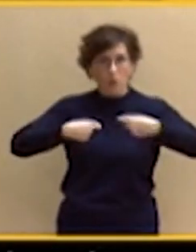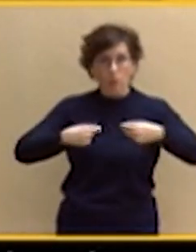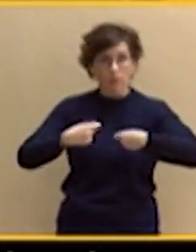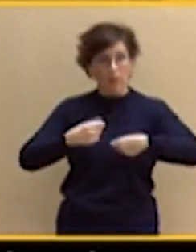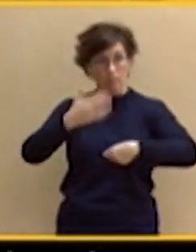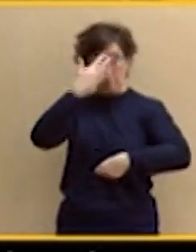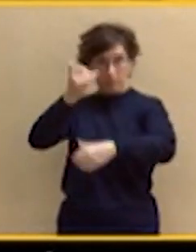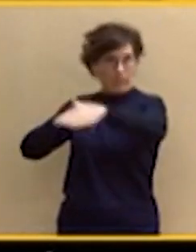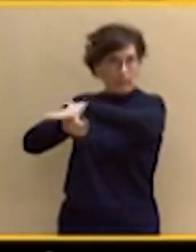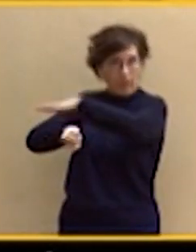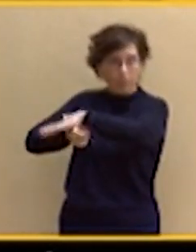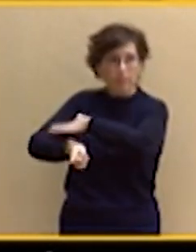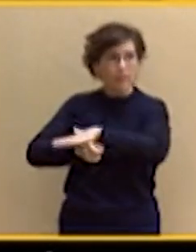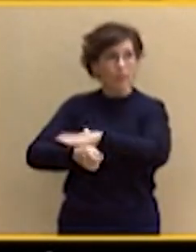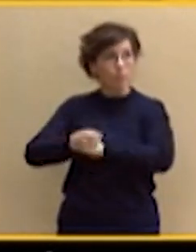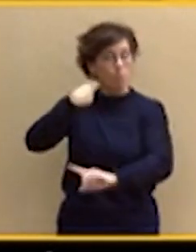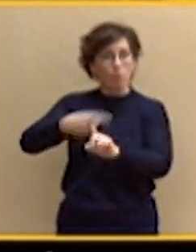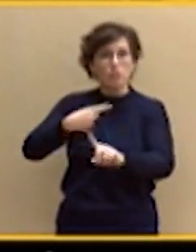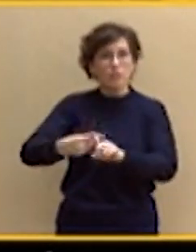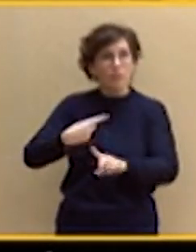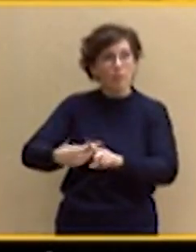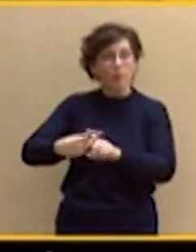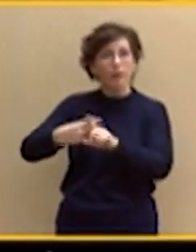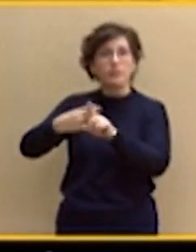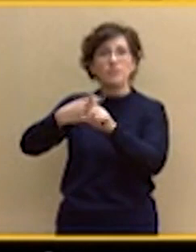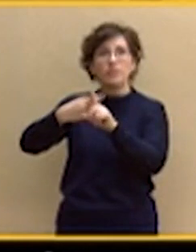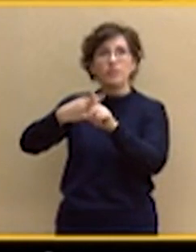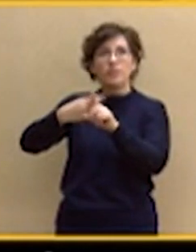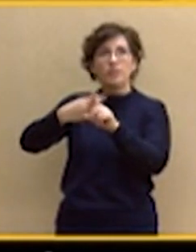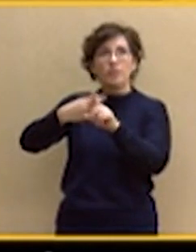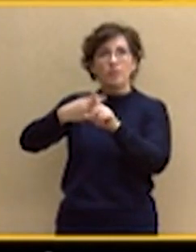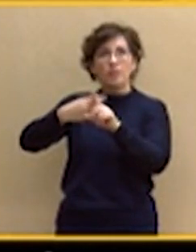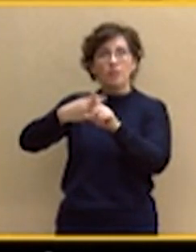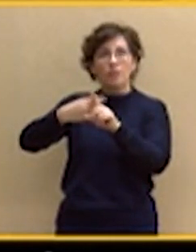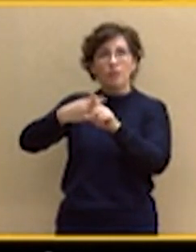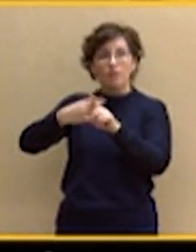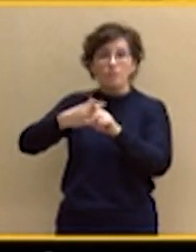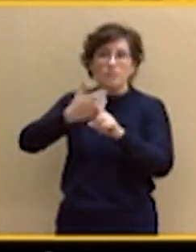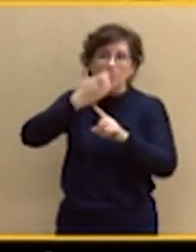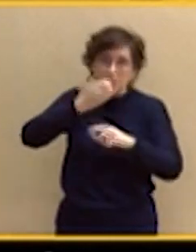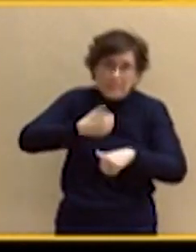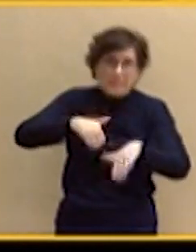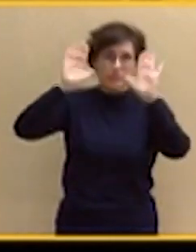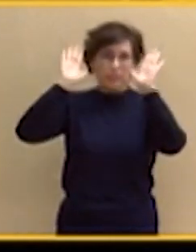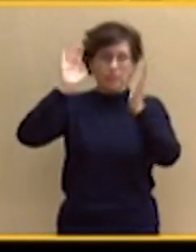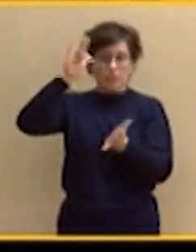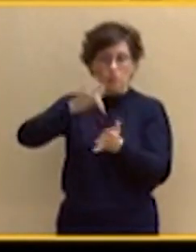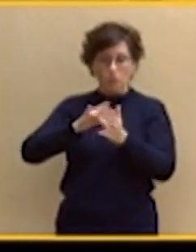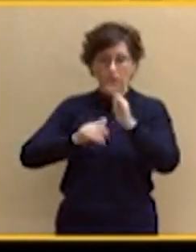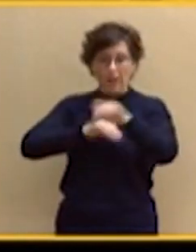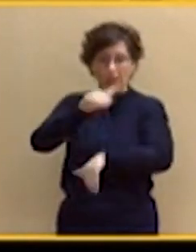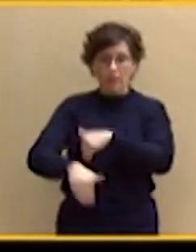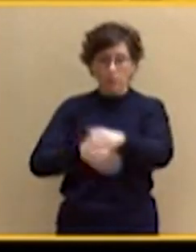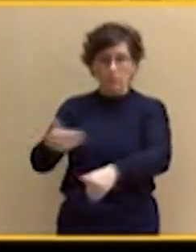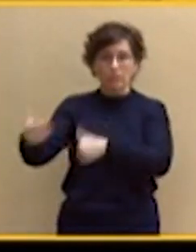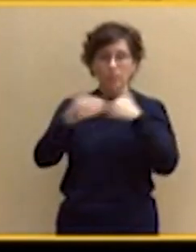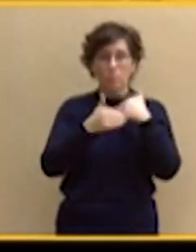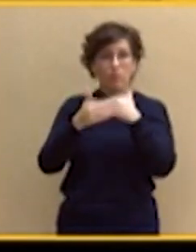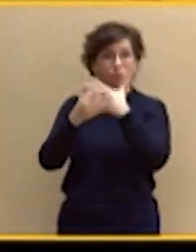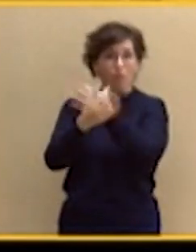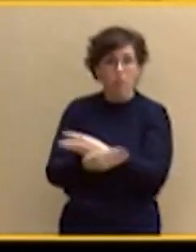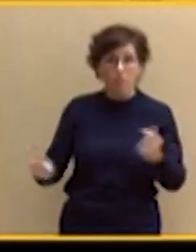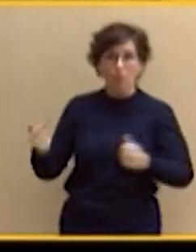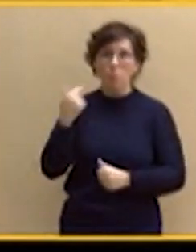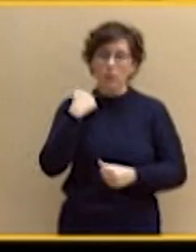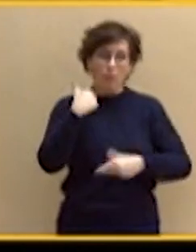que son positivas y que en unas hipotéticas elecciones anticipadas decaerían. Y son leyes que están en nuestro acuerdo,